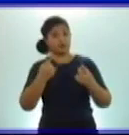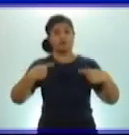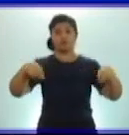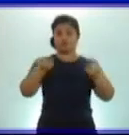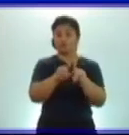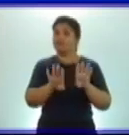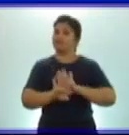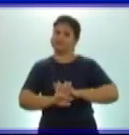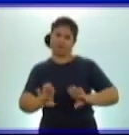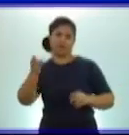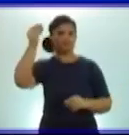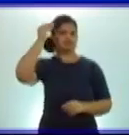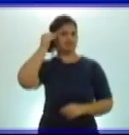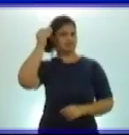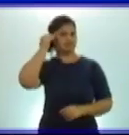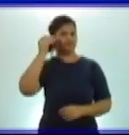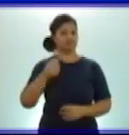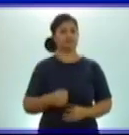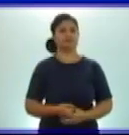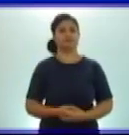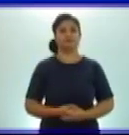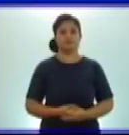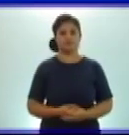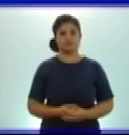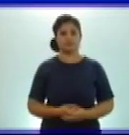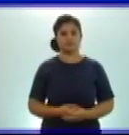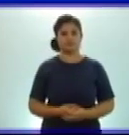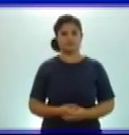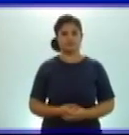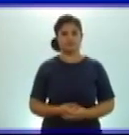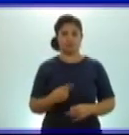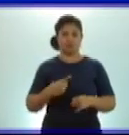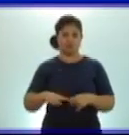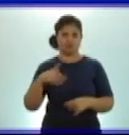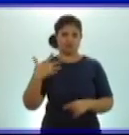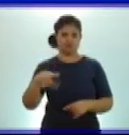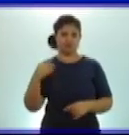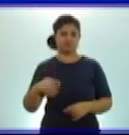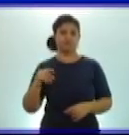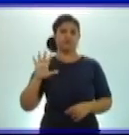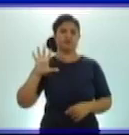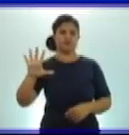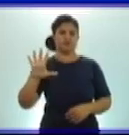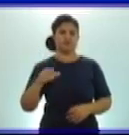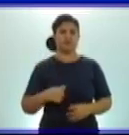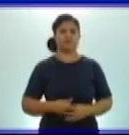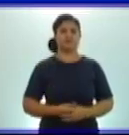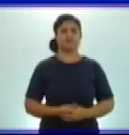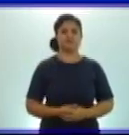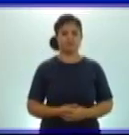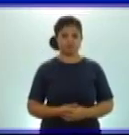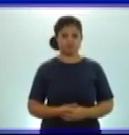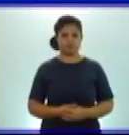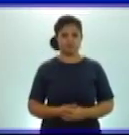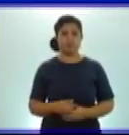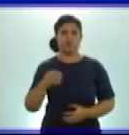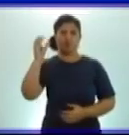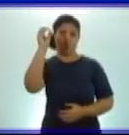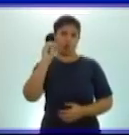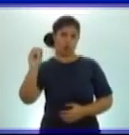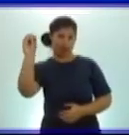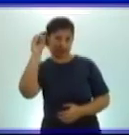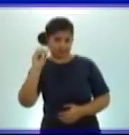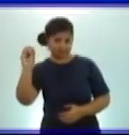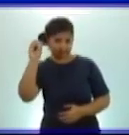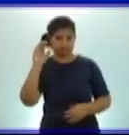indica el lugar posicional del 4 en los siguientes números. Primer ejercicio, muy conocido,